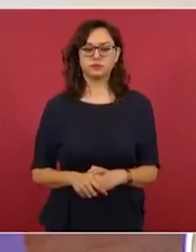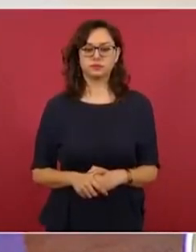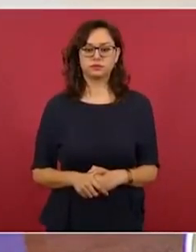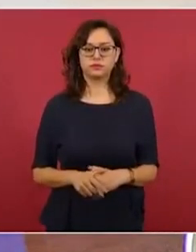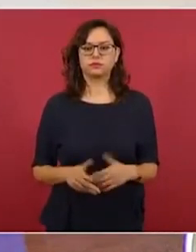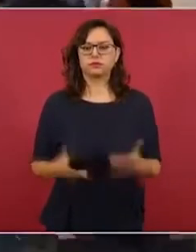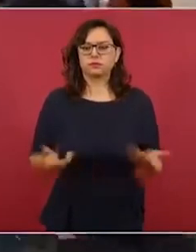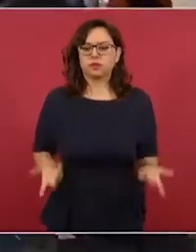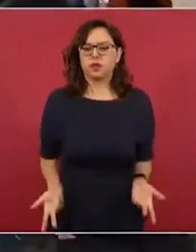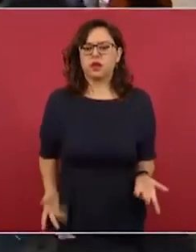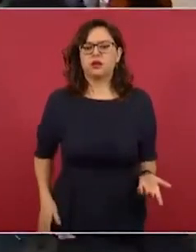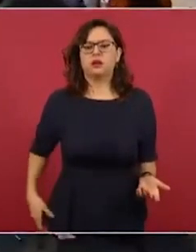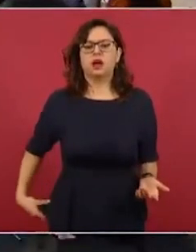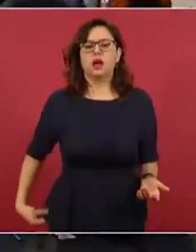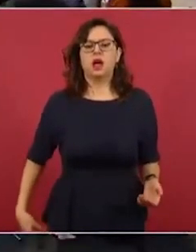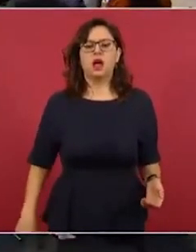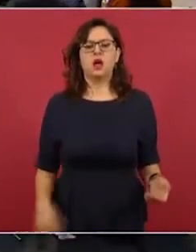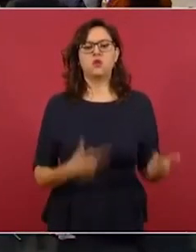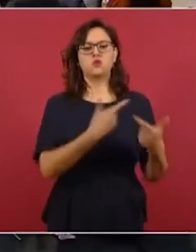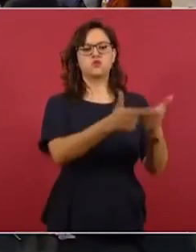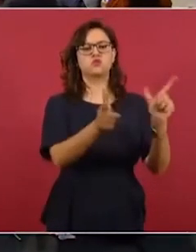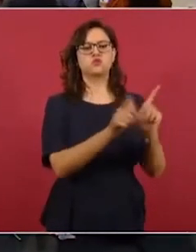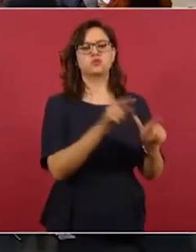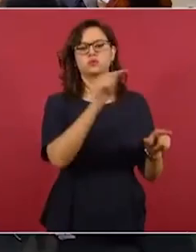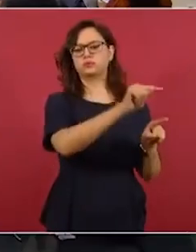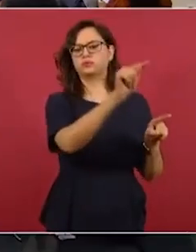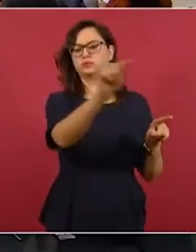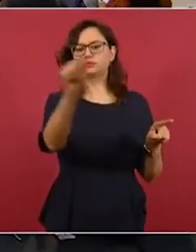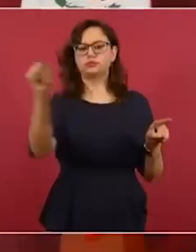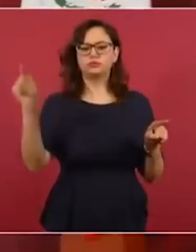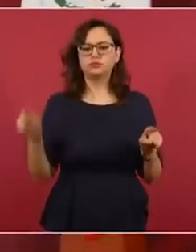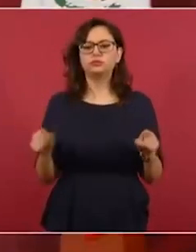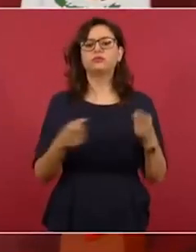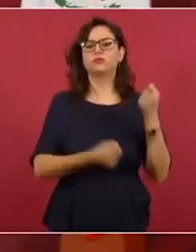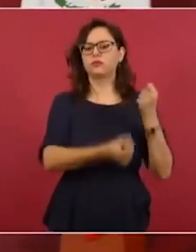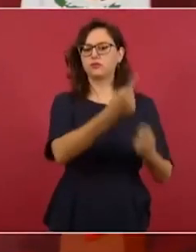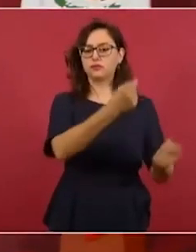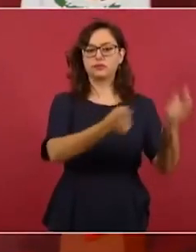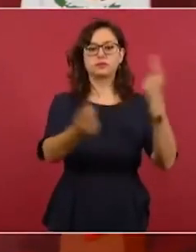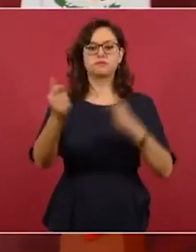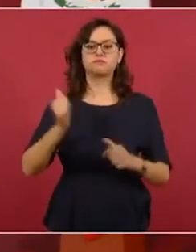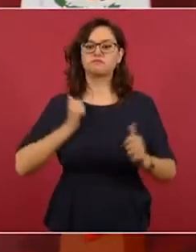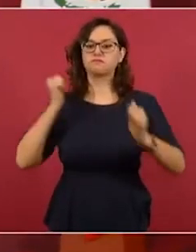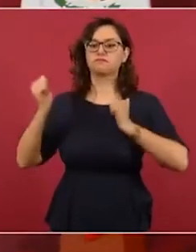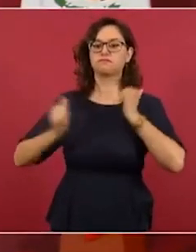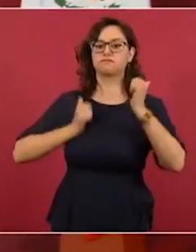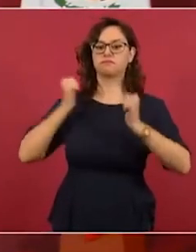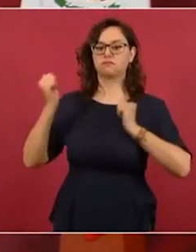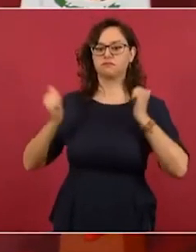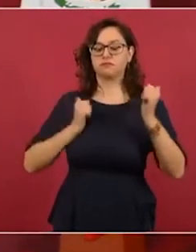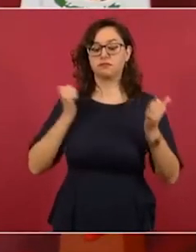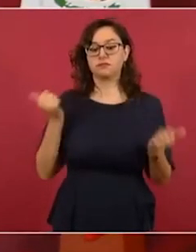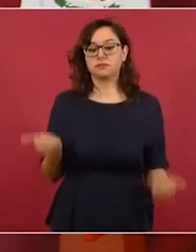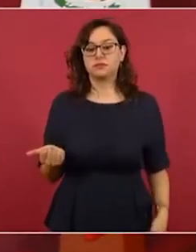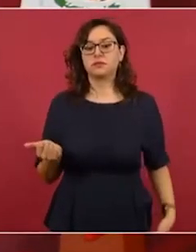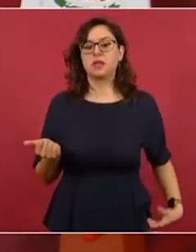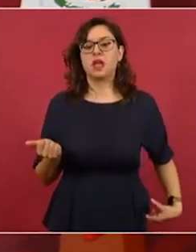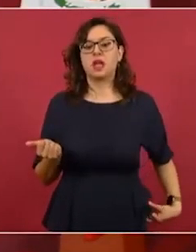puedo generalizar de cubanos que viven en la Florida